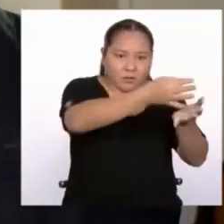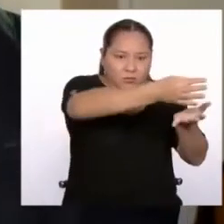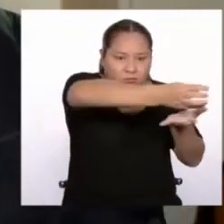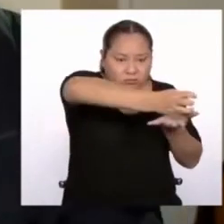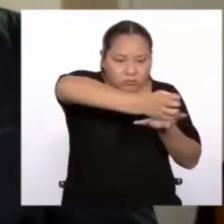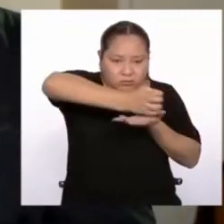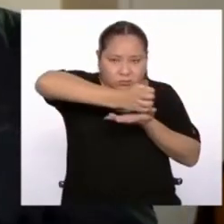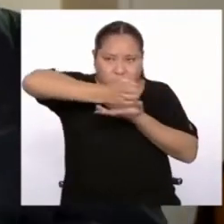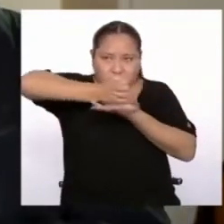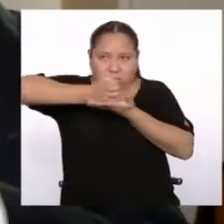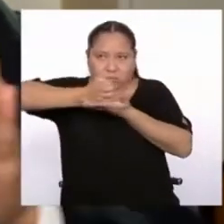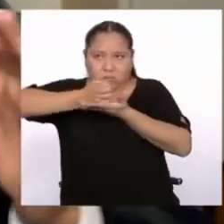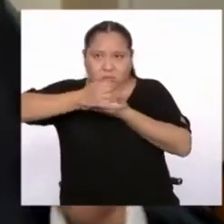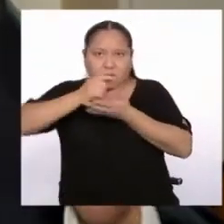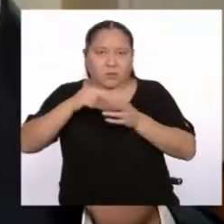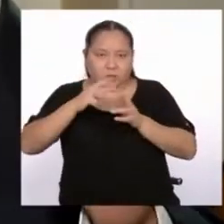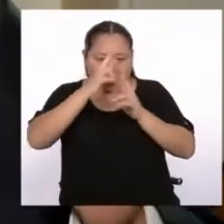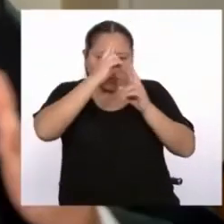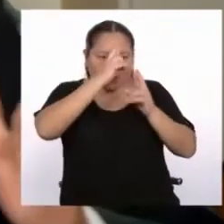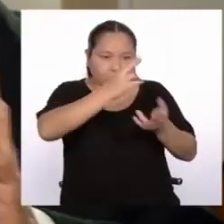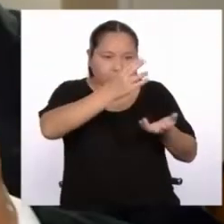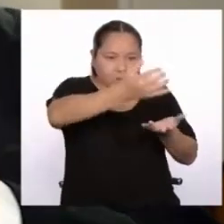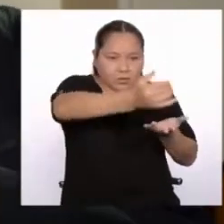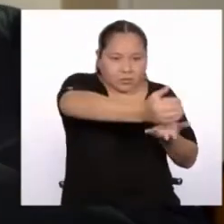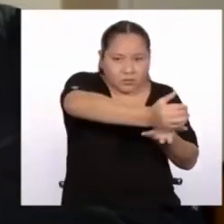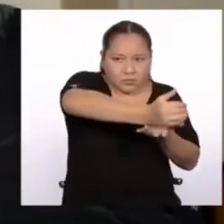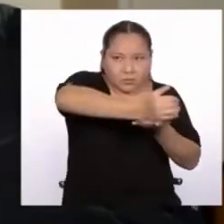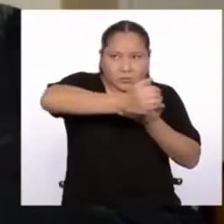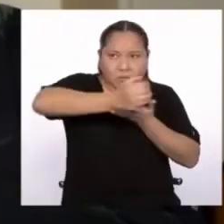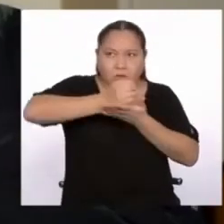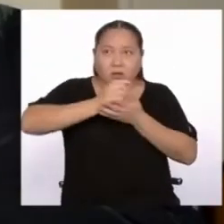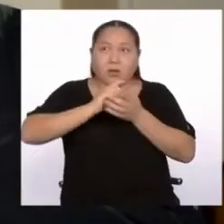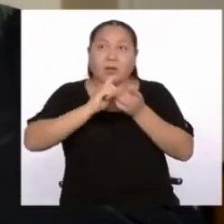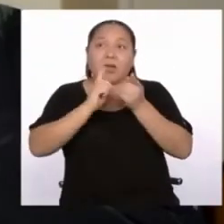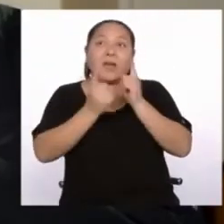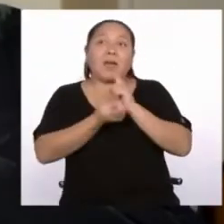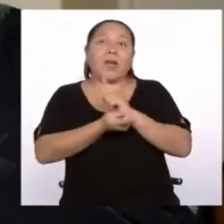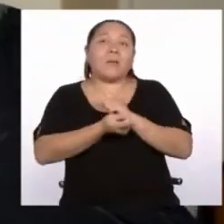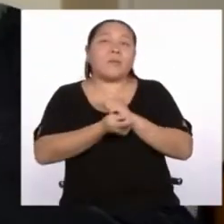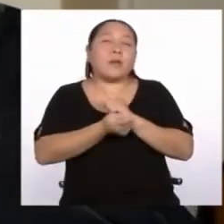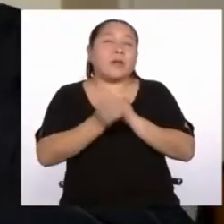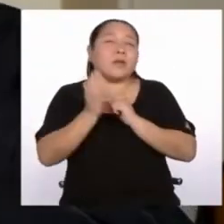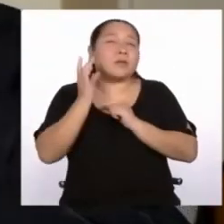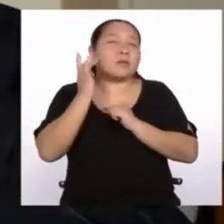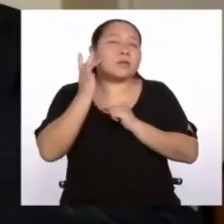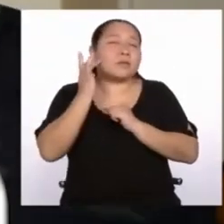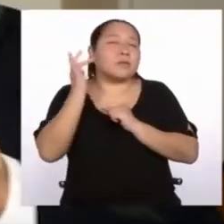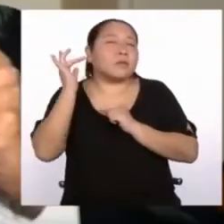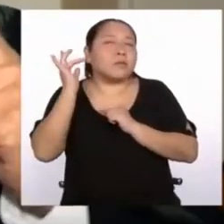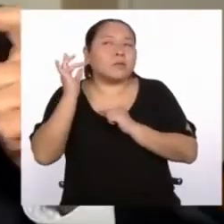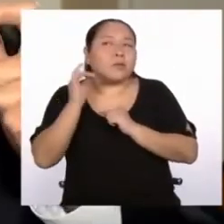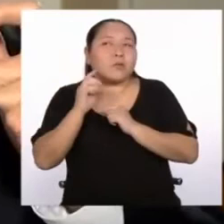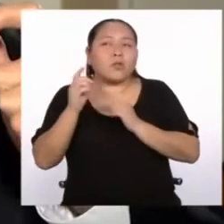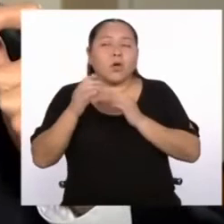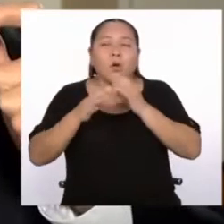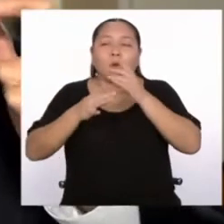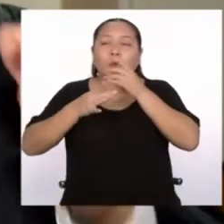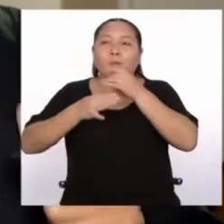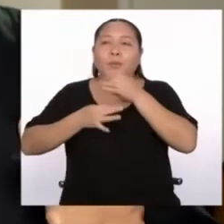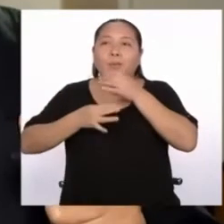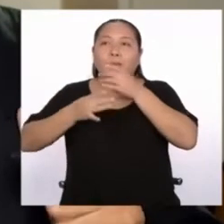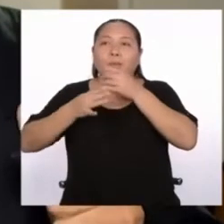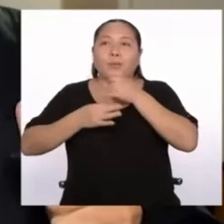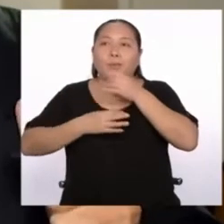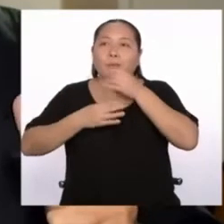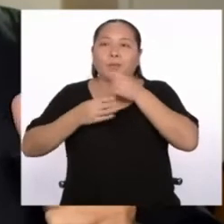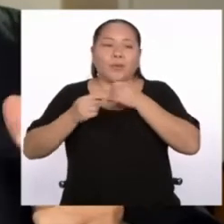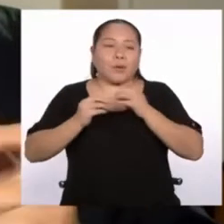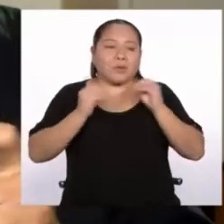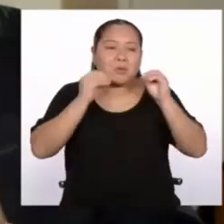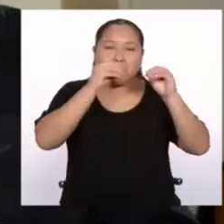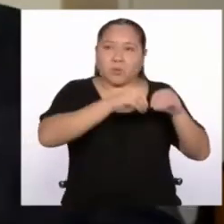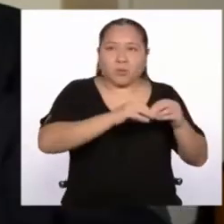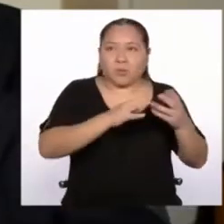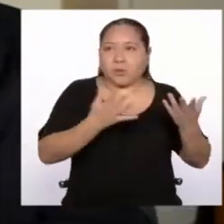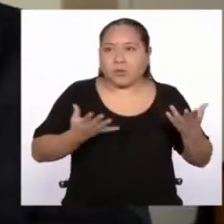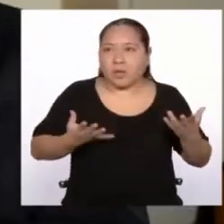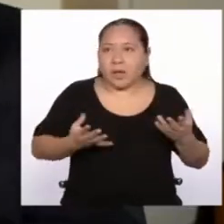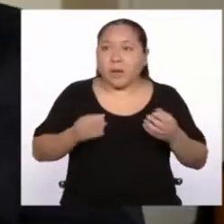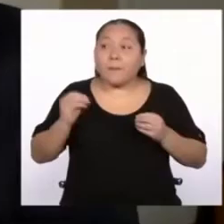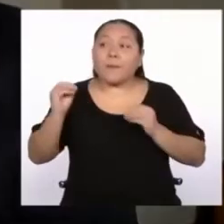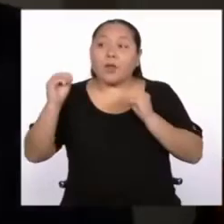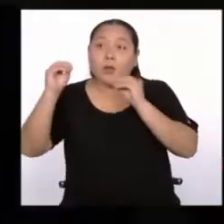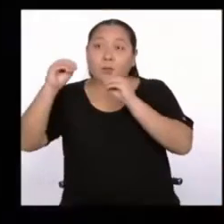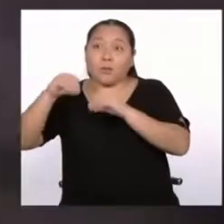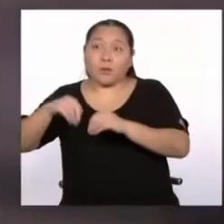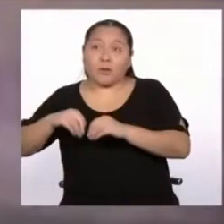Benninger se acoge a la versión original, lo que cambia es el timbre. O sea, no están los saxofones del tiempo de la partitura original de Rivaliati, pero